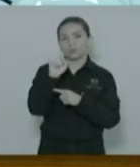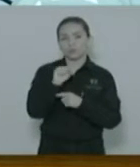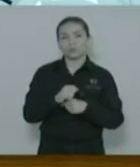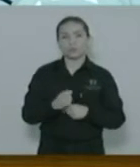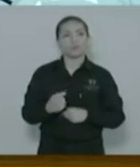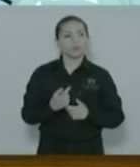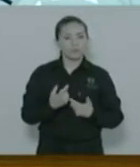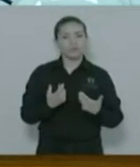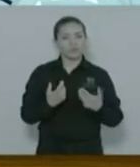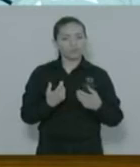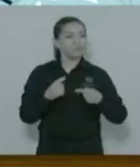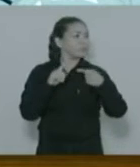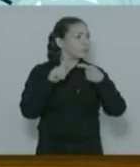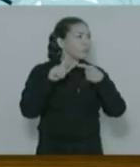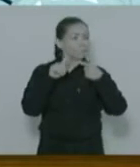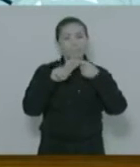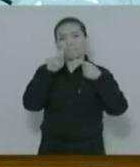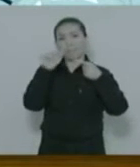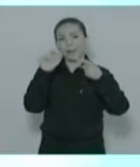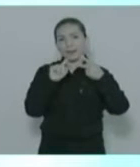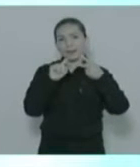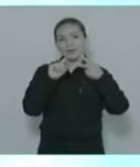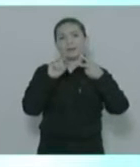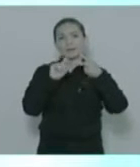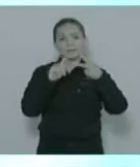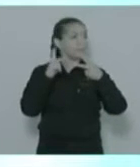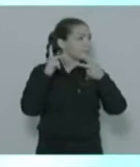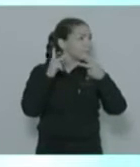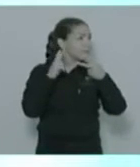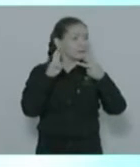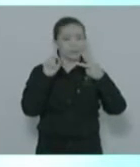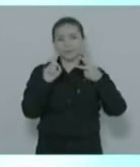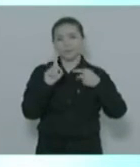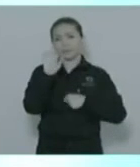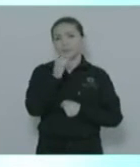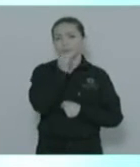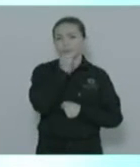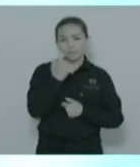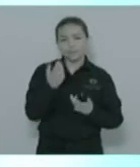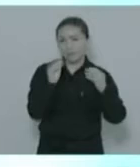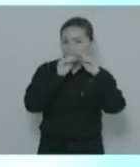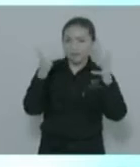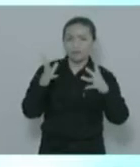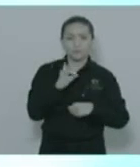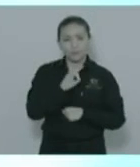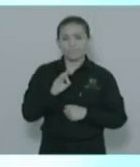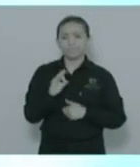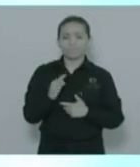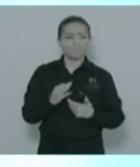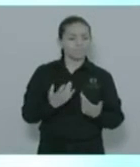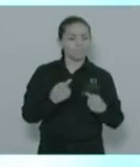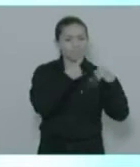Chihuahua, hasta por 40 segundos. Gracias. Por supuesto que es posible disminuir los índices delictivos. Y más que